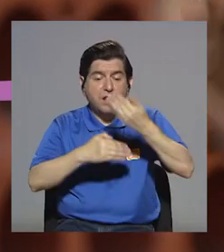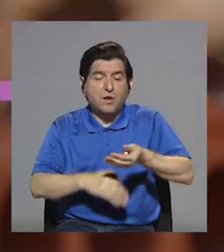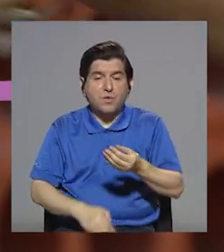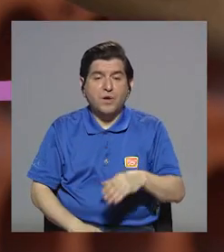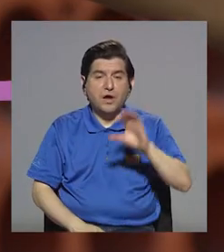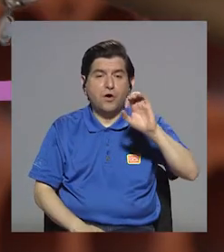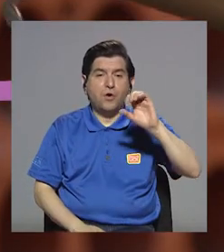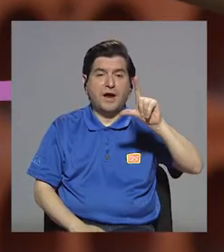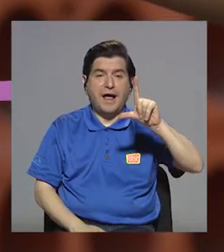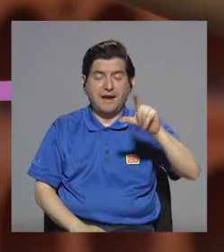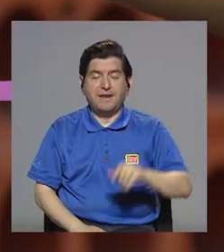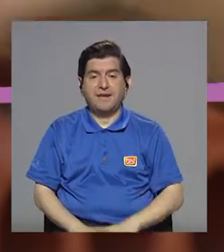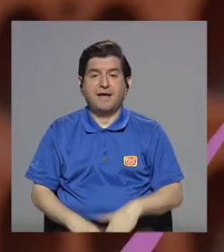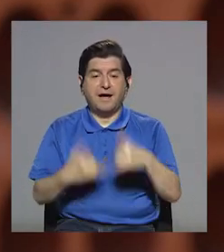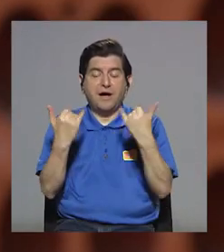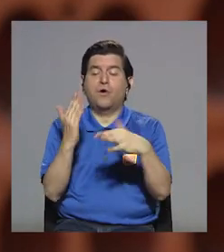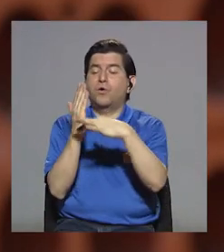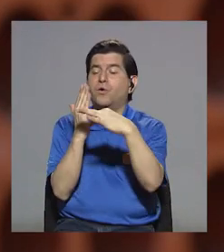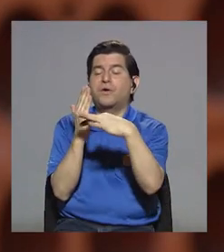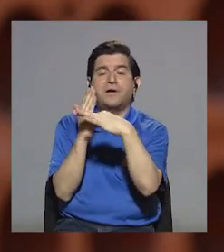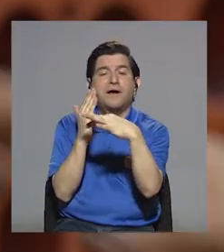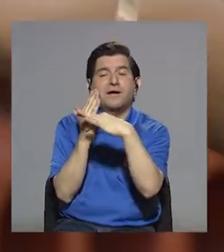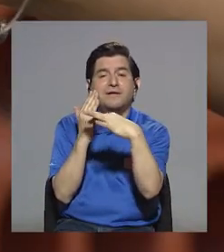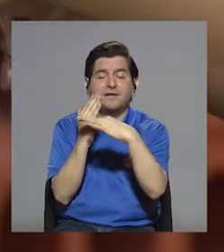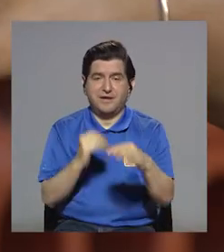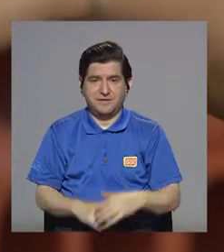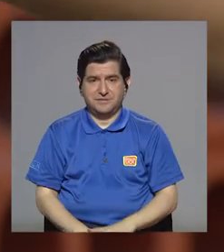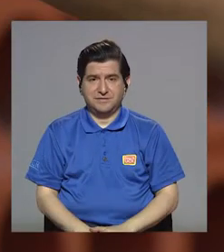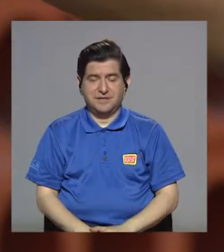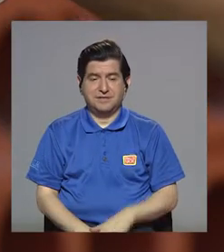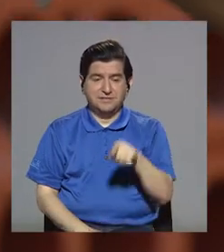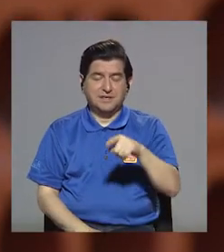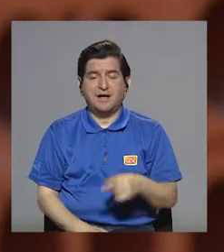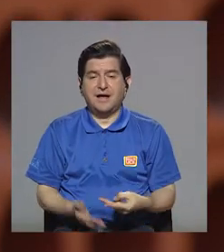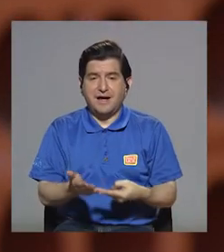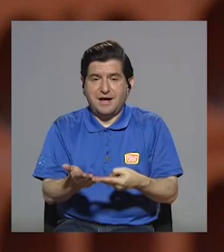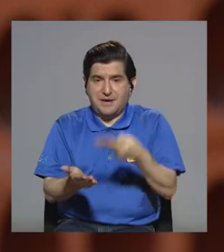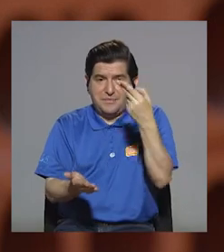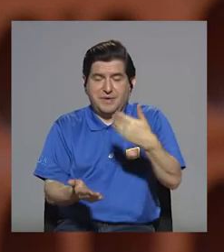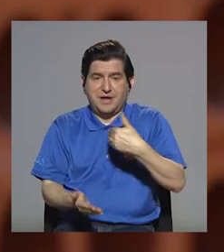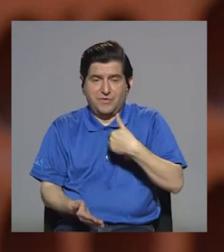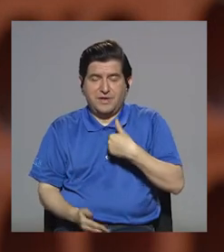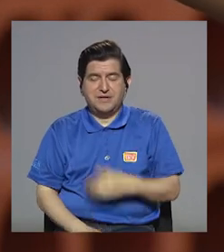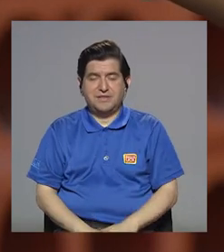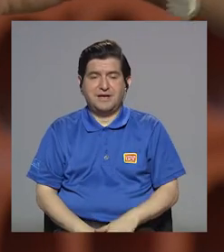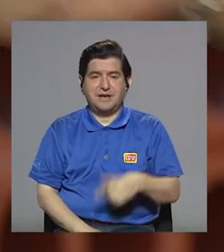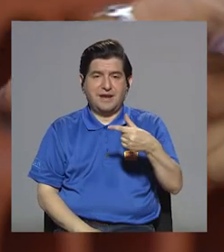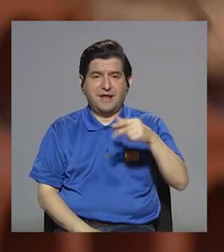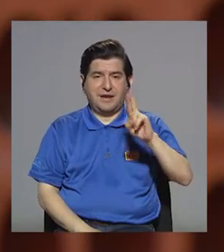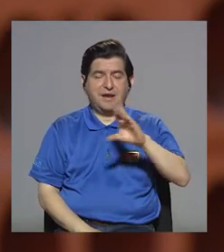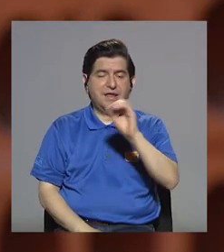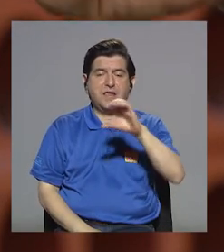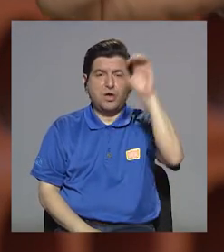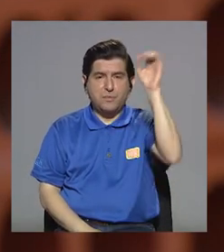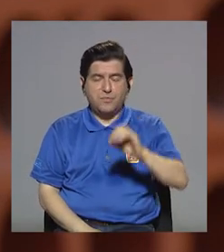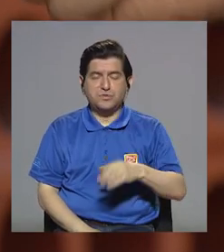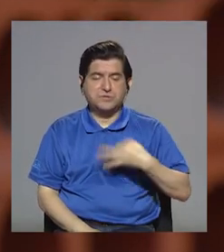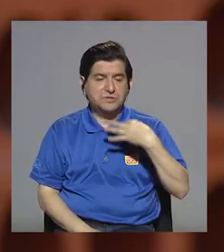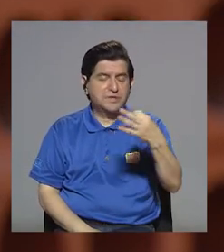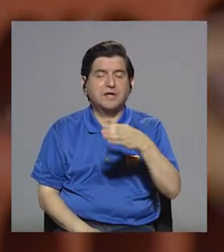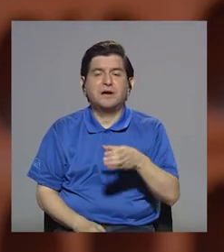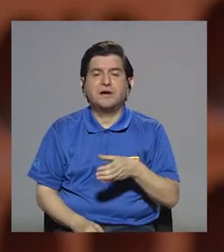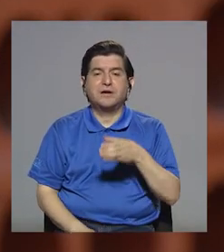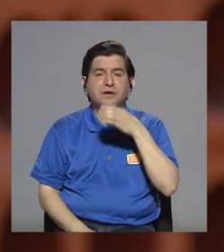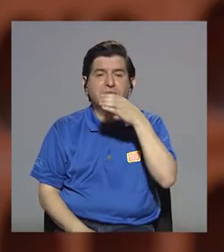calorías, vamos a ver lo que son las grasas, ok. Entonces, vamos a ver los valores en los gramos y el porcentaje